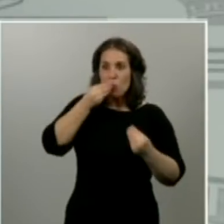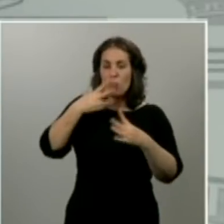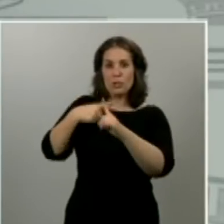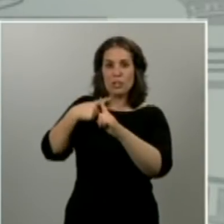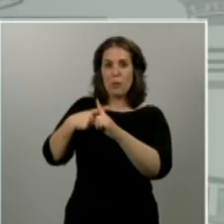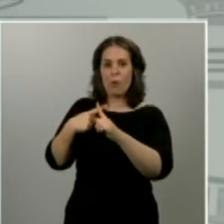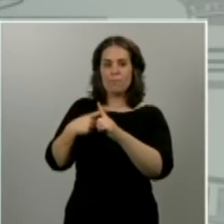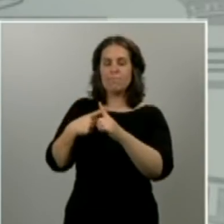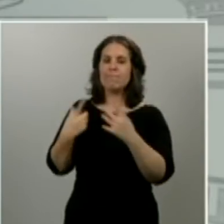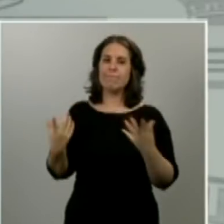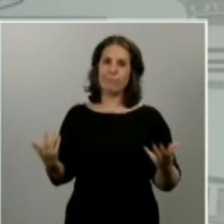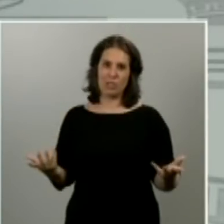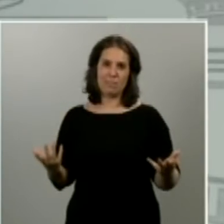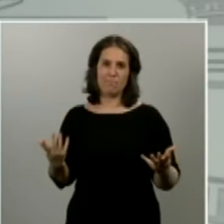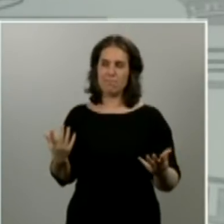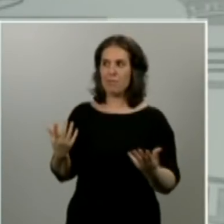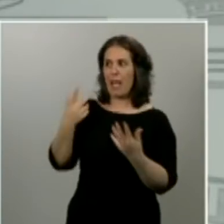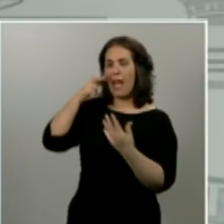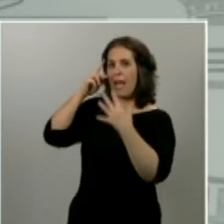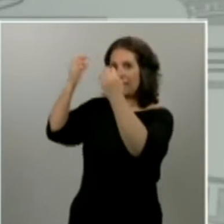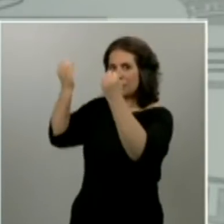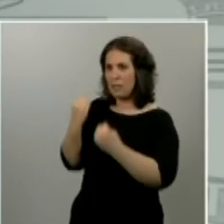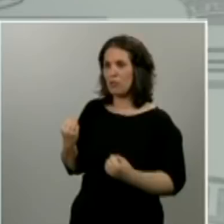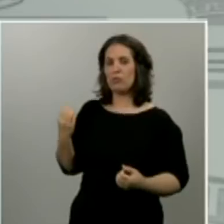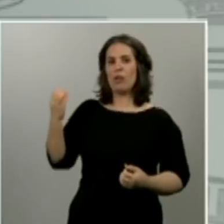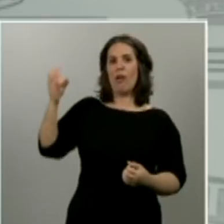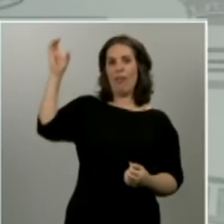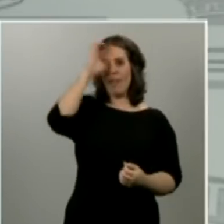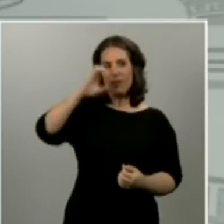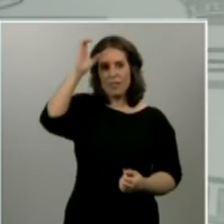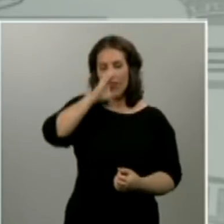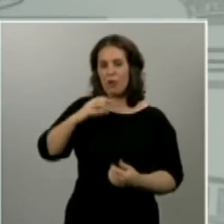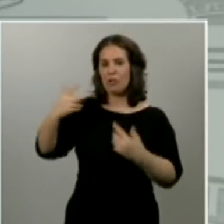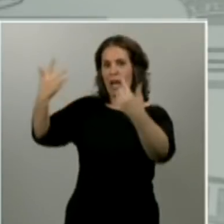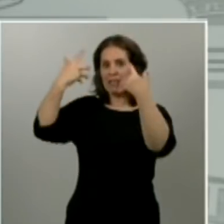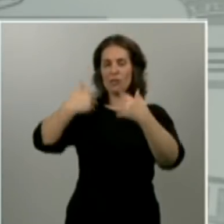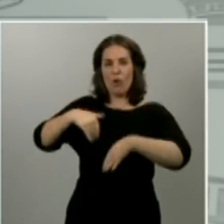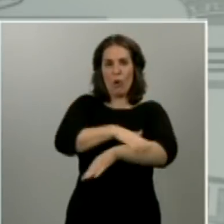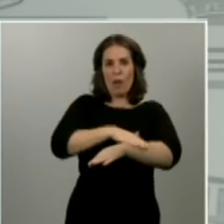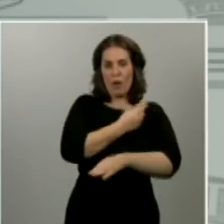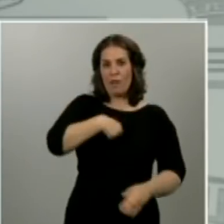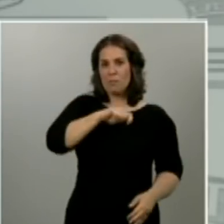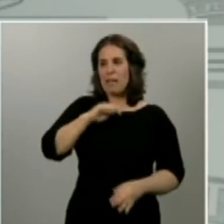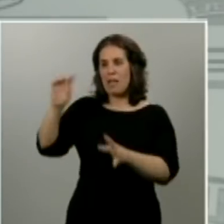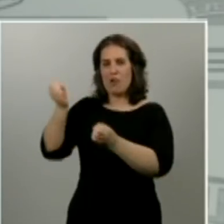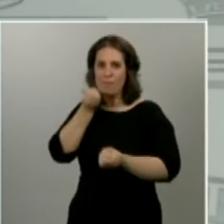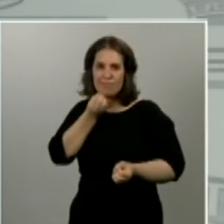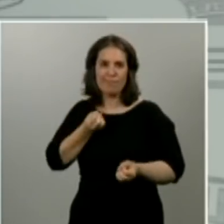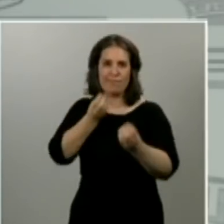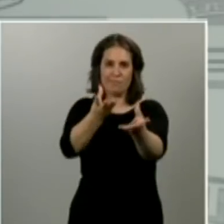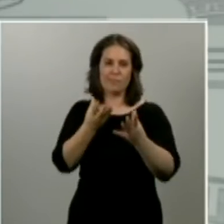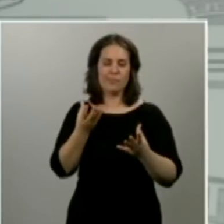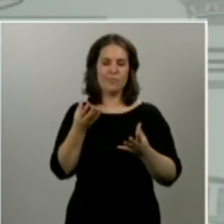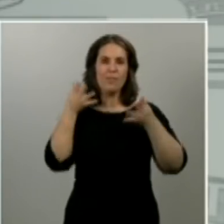las recomendaciones de los expertos, también de los científicos, que asesoran al Gobierno de España, les anuncio que el Consejo de Ministros del próximo